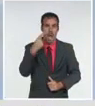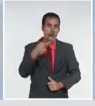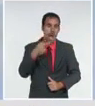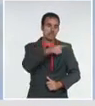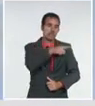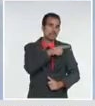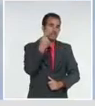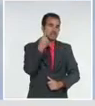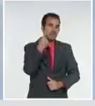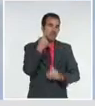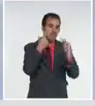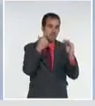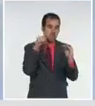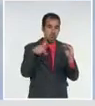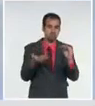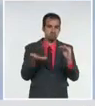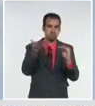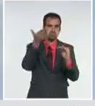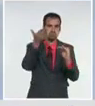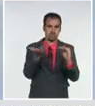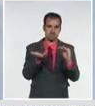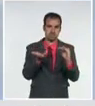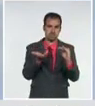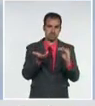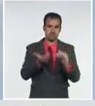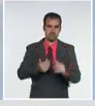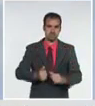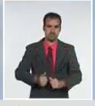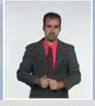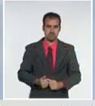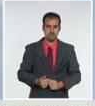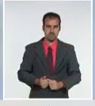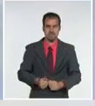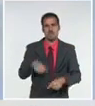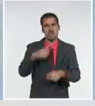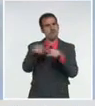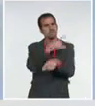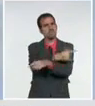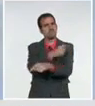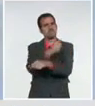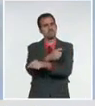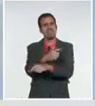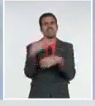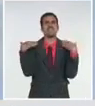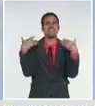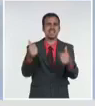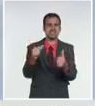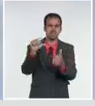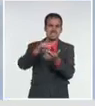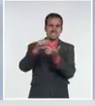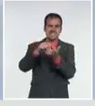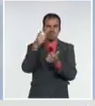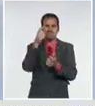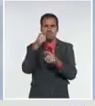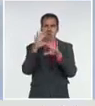y nos reiteraba el profesor Soma Rivas, director del Centro de Vigilancia, que